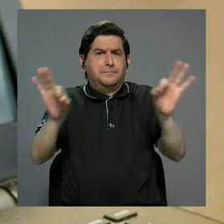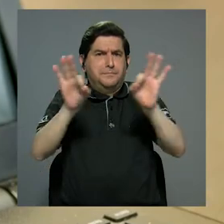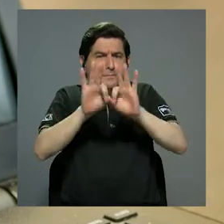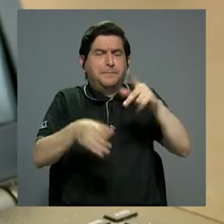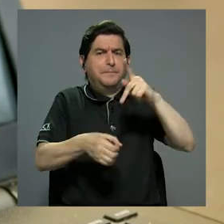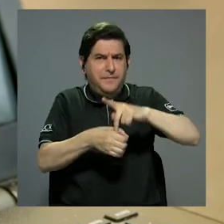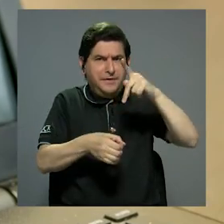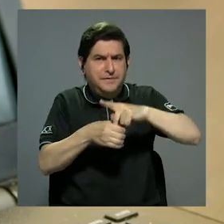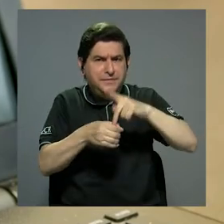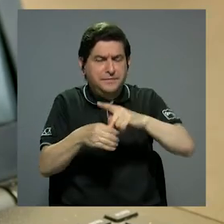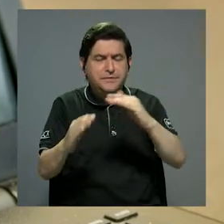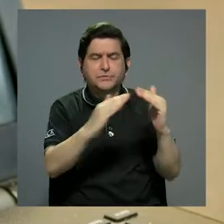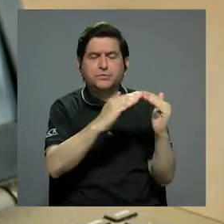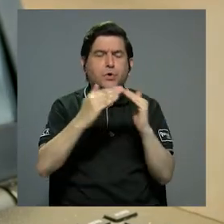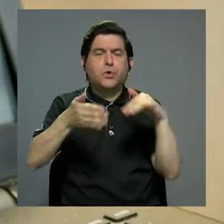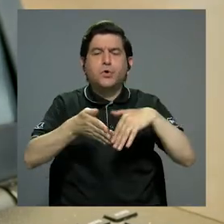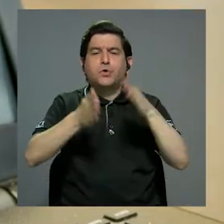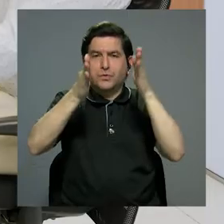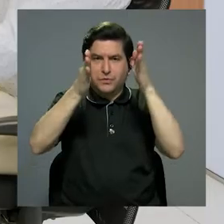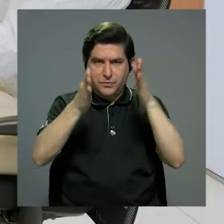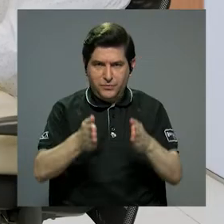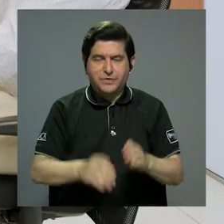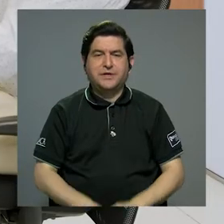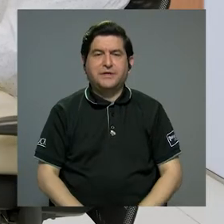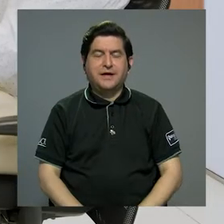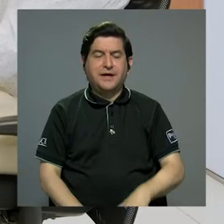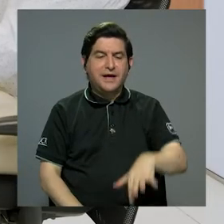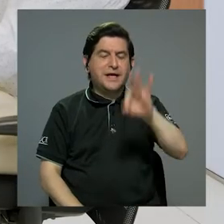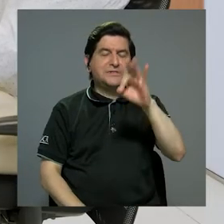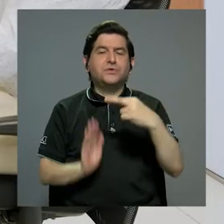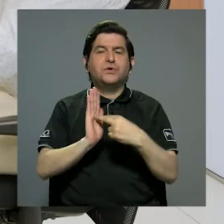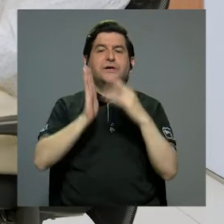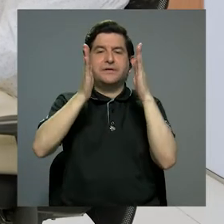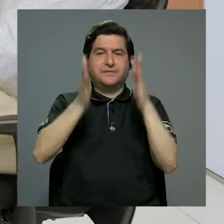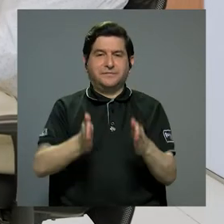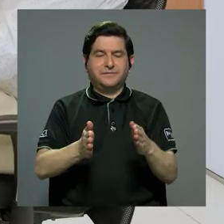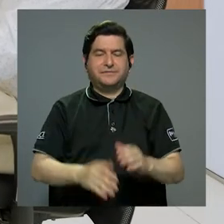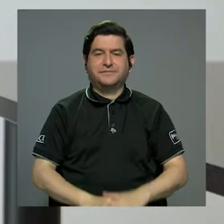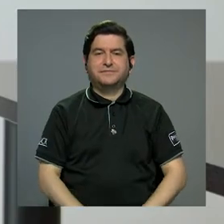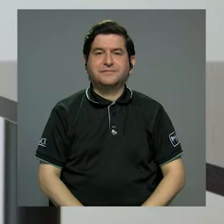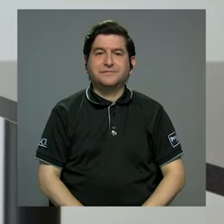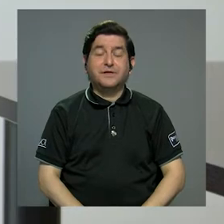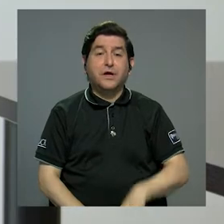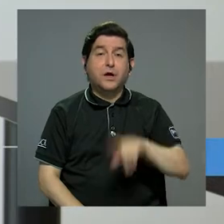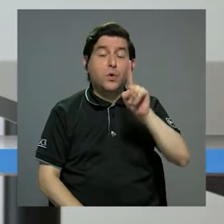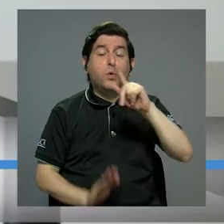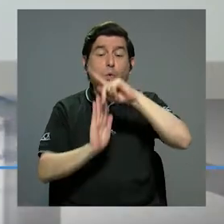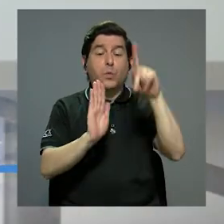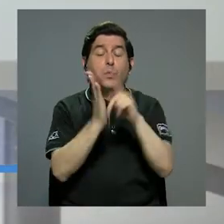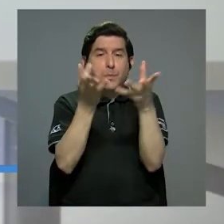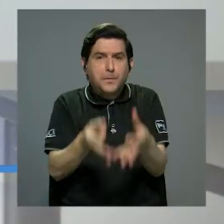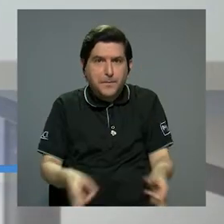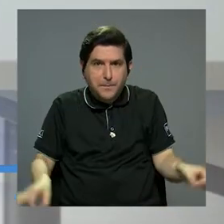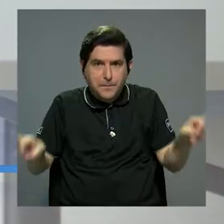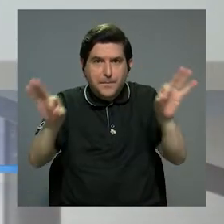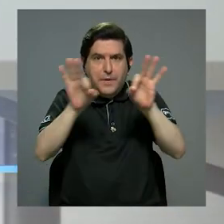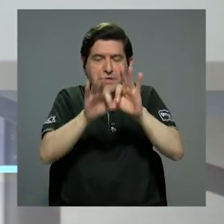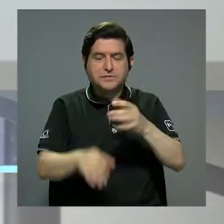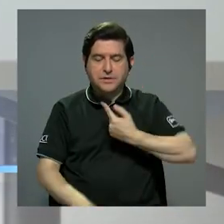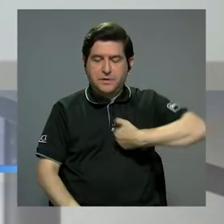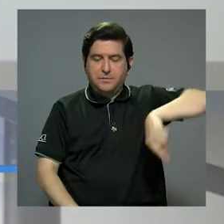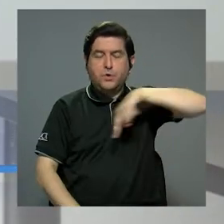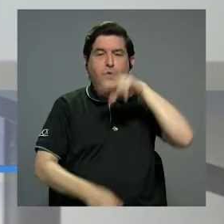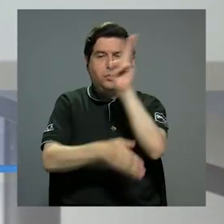la participación de la comunidad estudiantil para elegir su representación. Uno de los principios más importantes que ha tenido nuestra